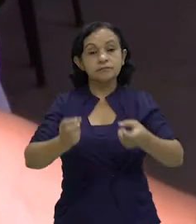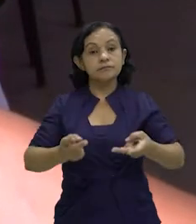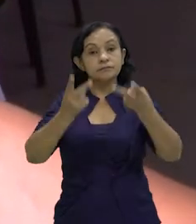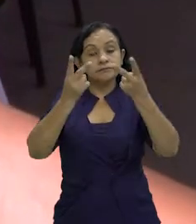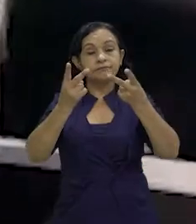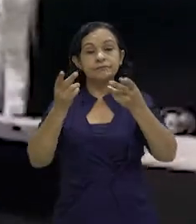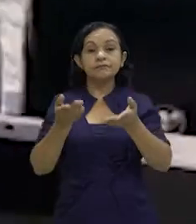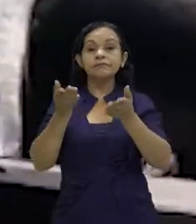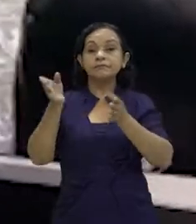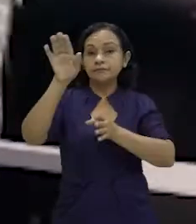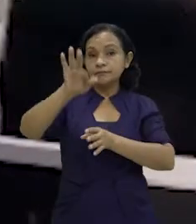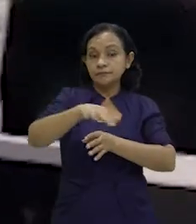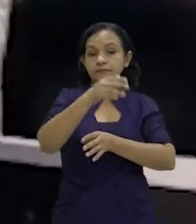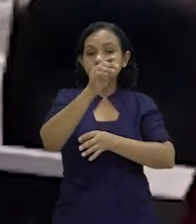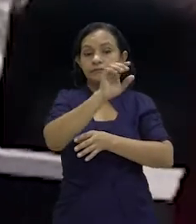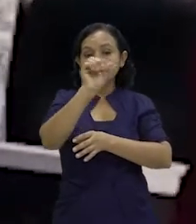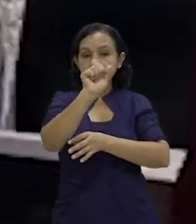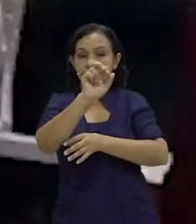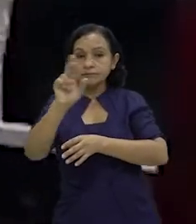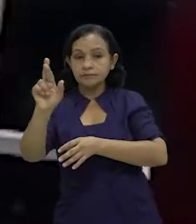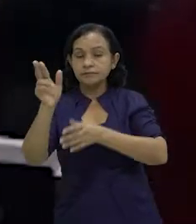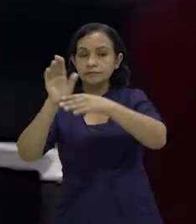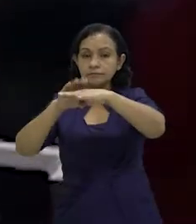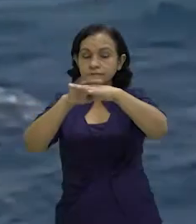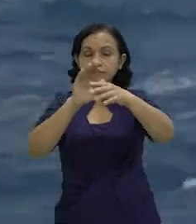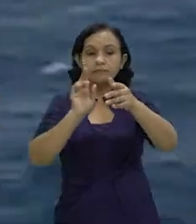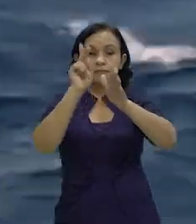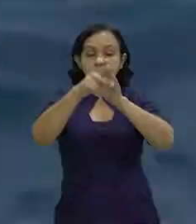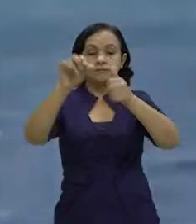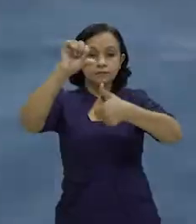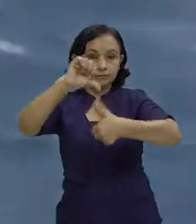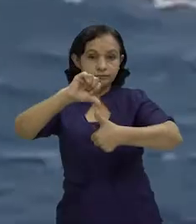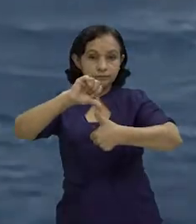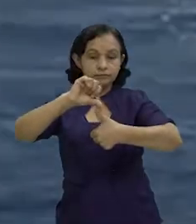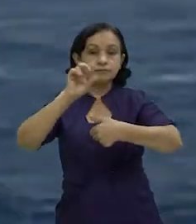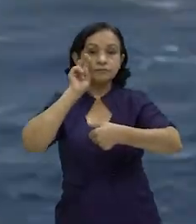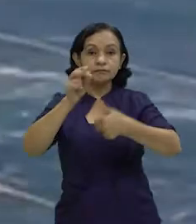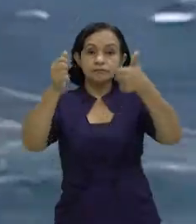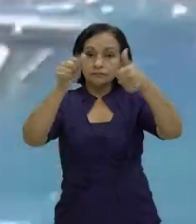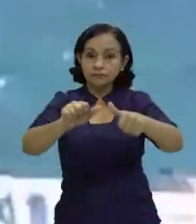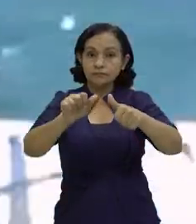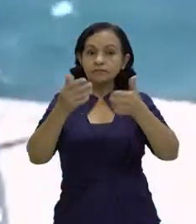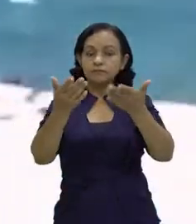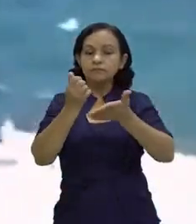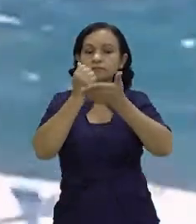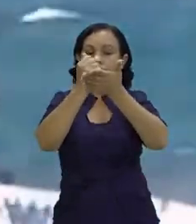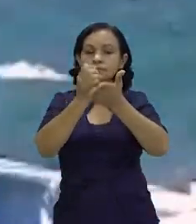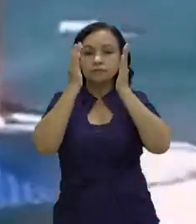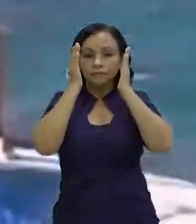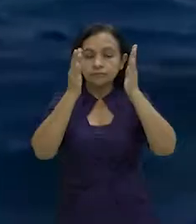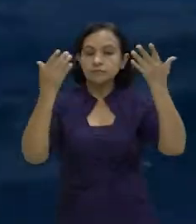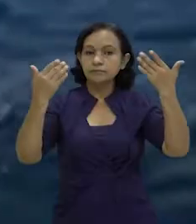salvamento acuático. El Convenio SAR orienta a los países de la región centroamericana a establecer las medidas y protocolos que